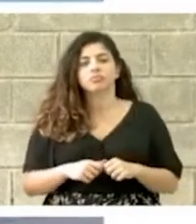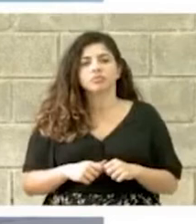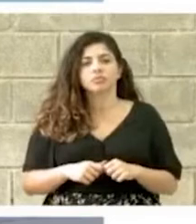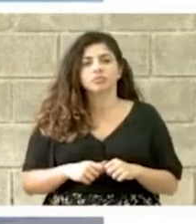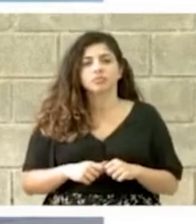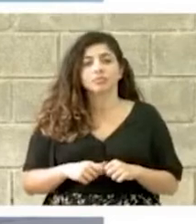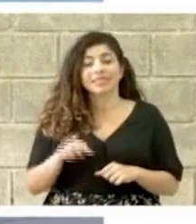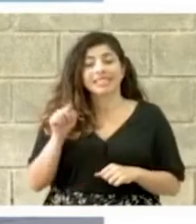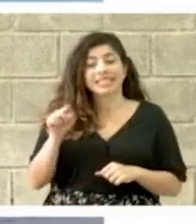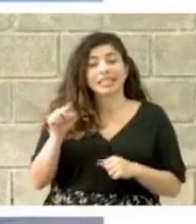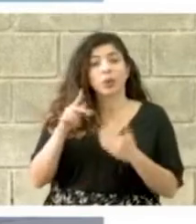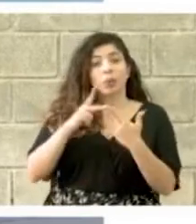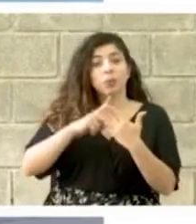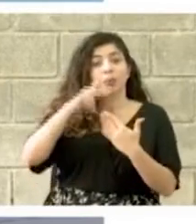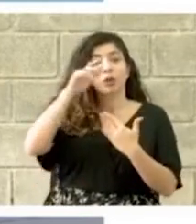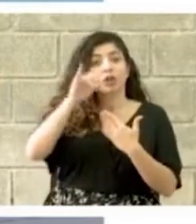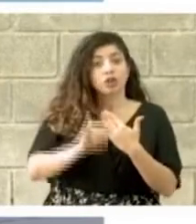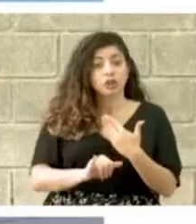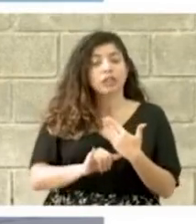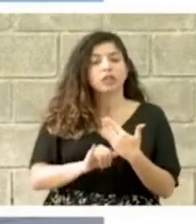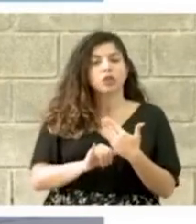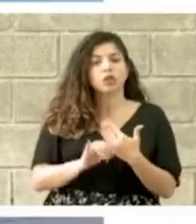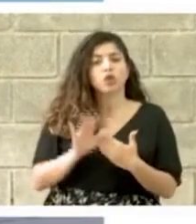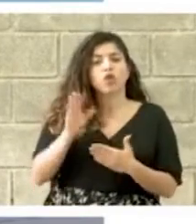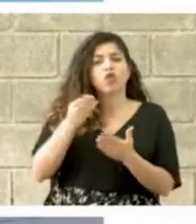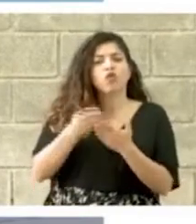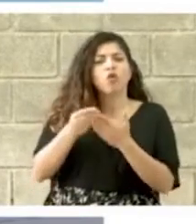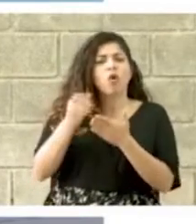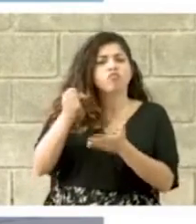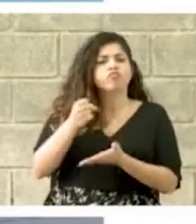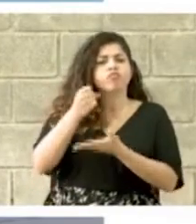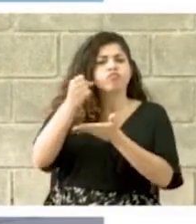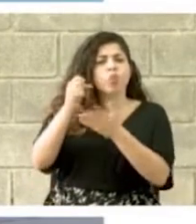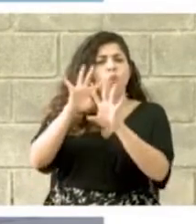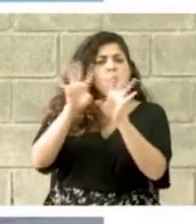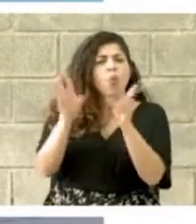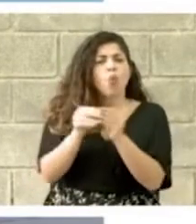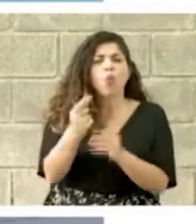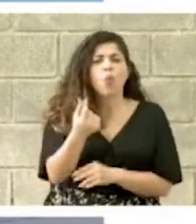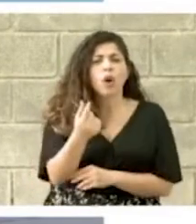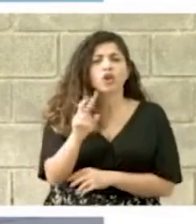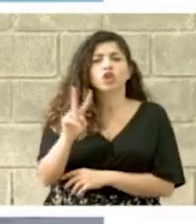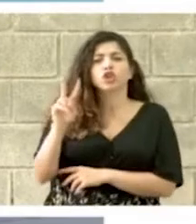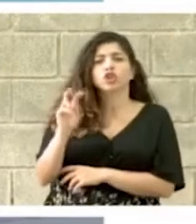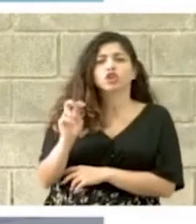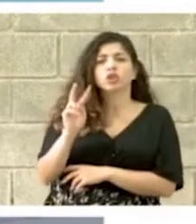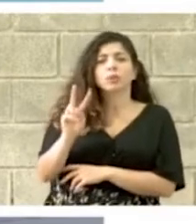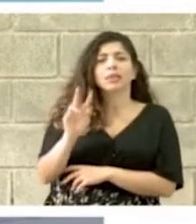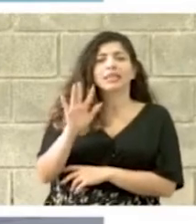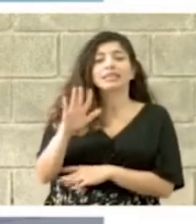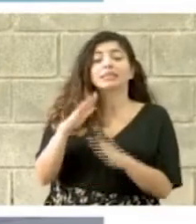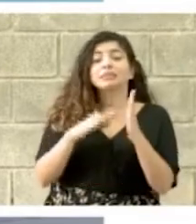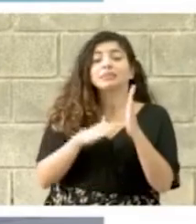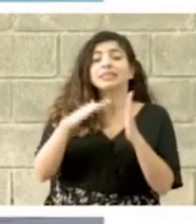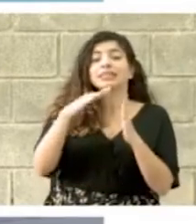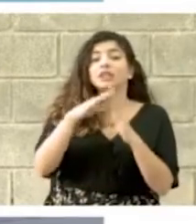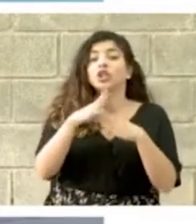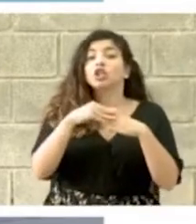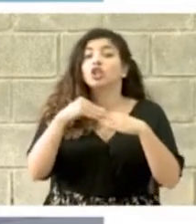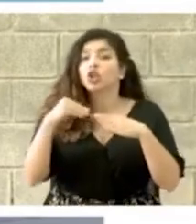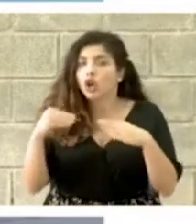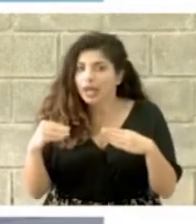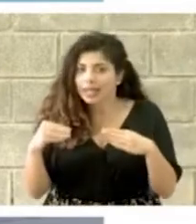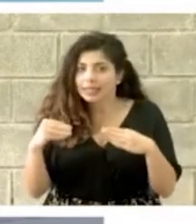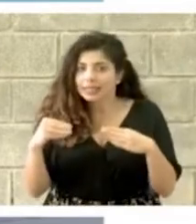Este es un proyecto cuya inversión representa 225 millones de dólares.